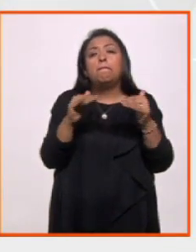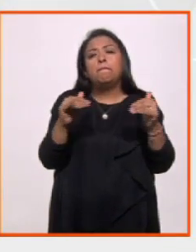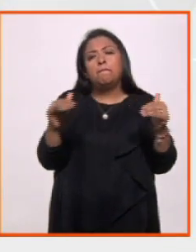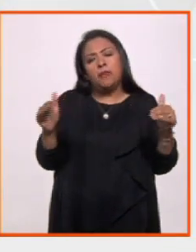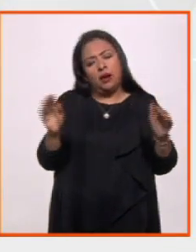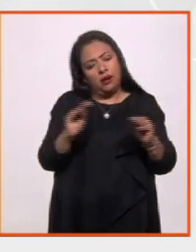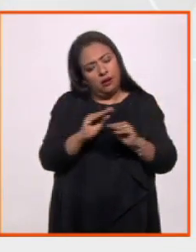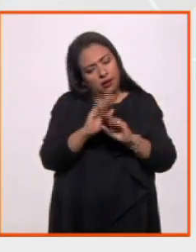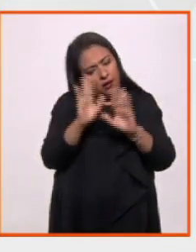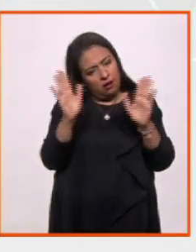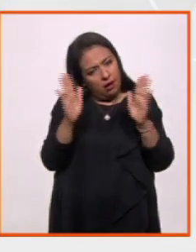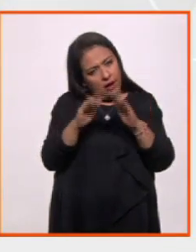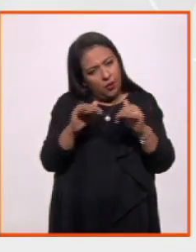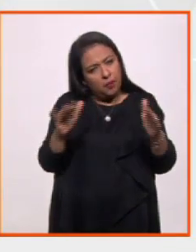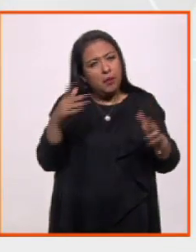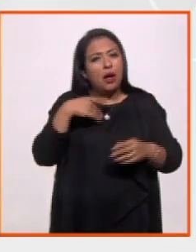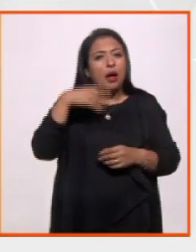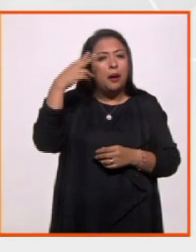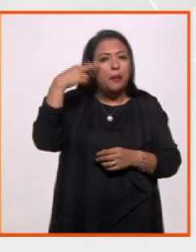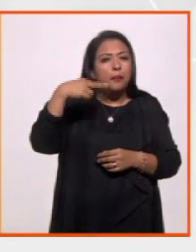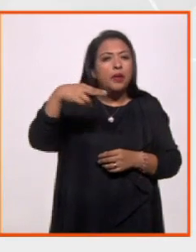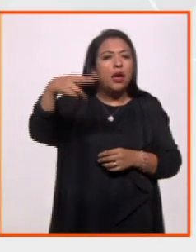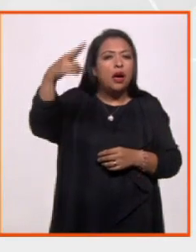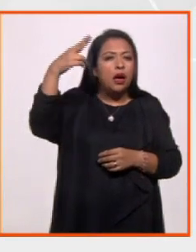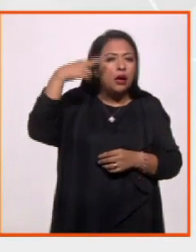supuesto, los viajes.